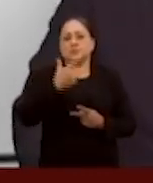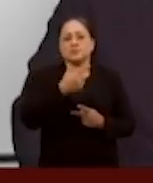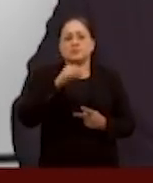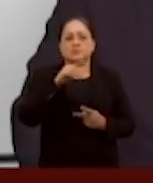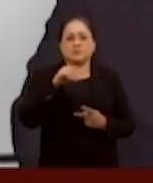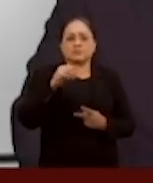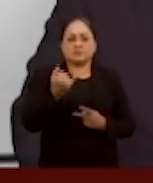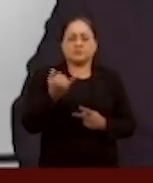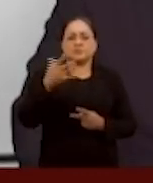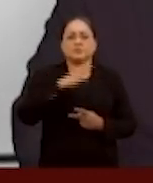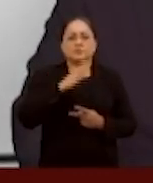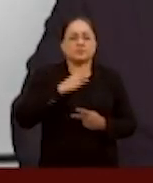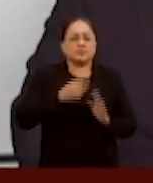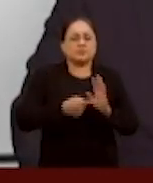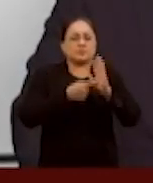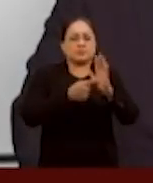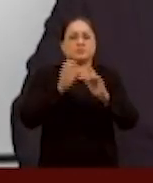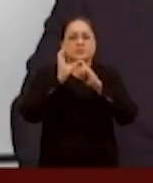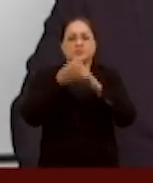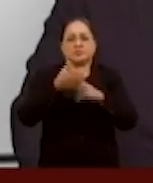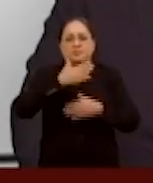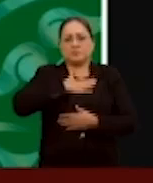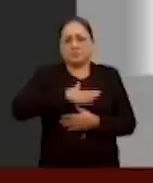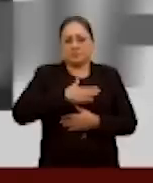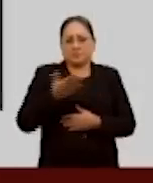balance sobre los trabajos de la Comisión de Justicia.